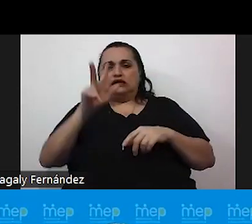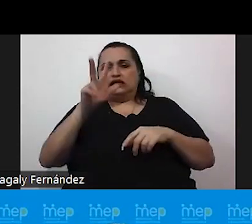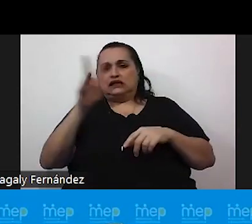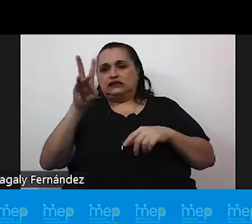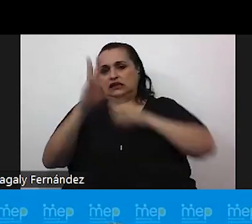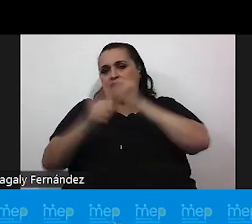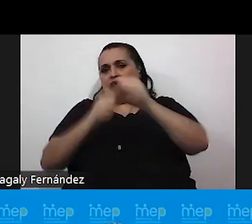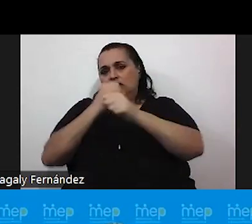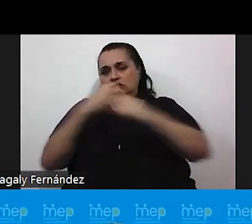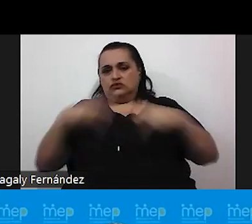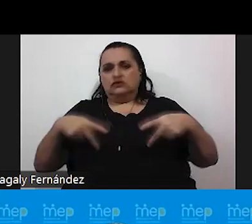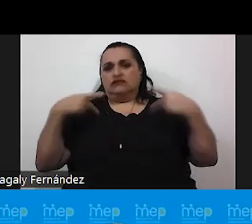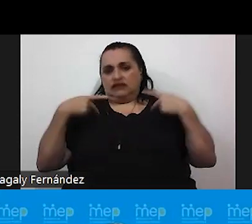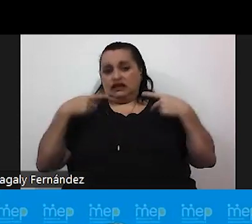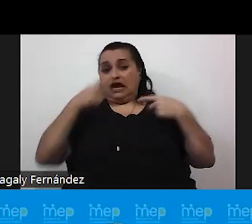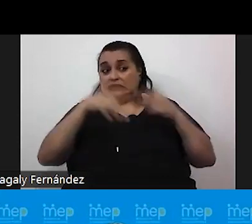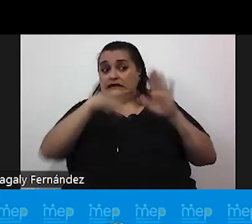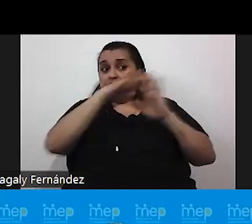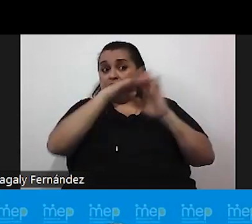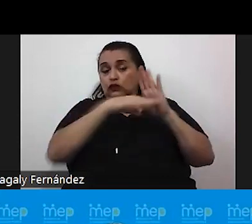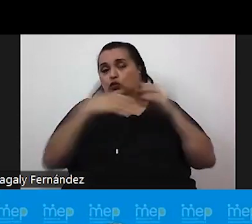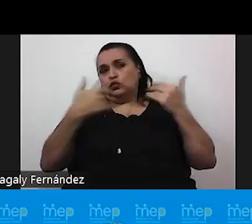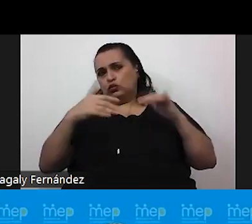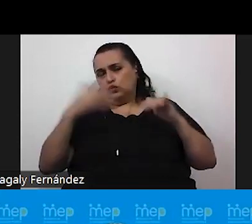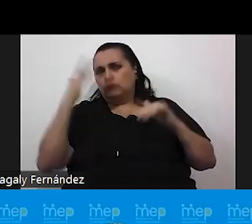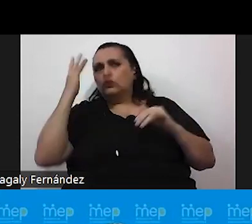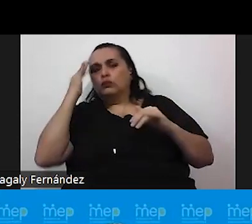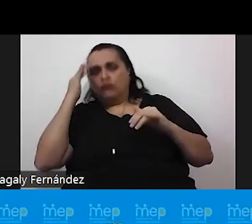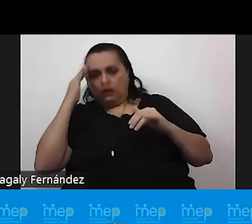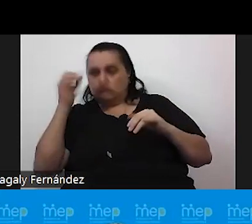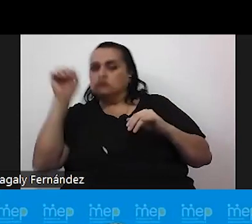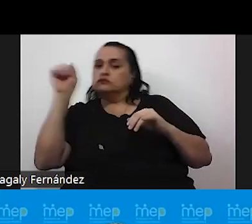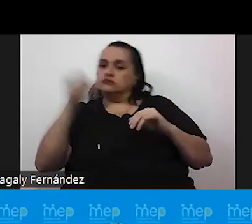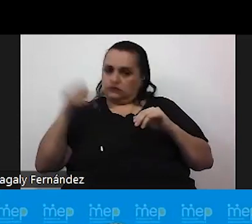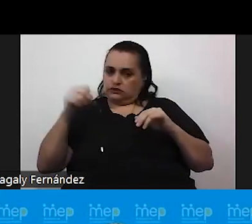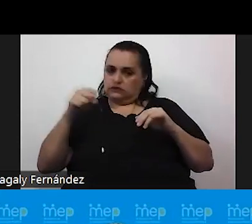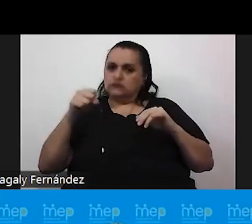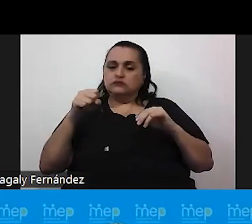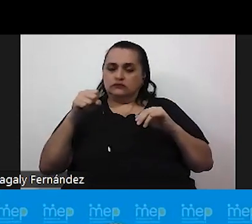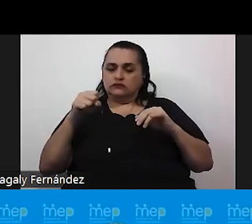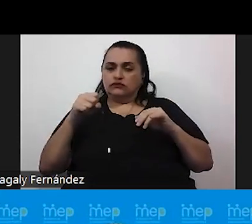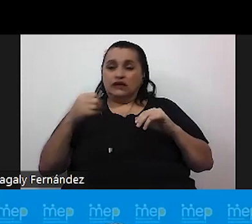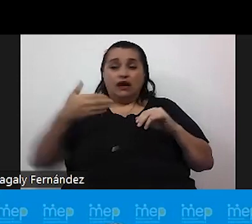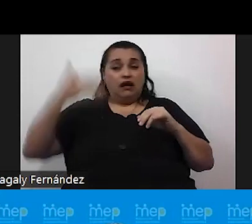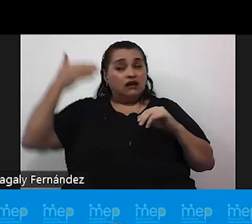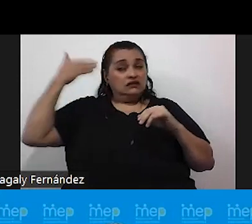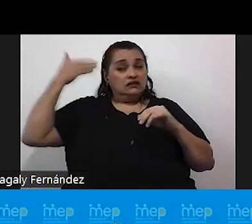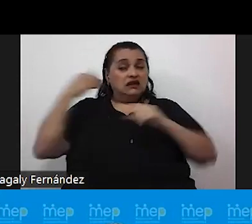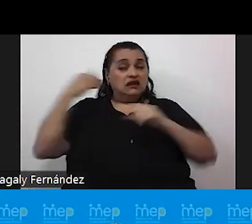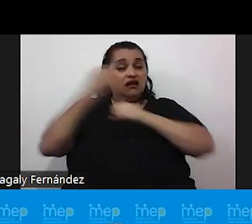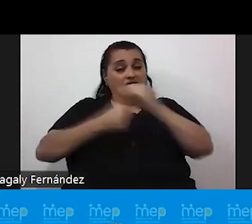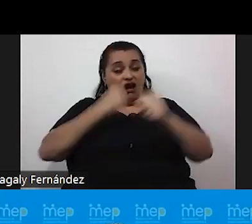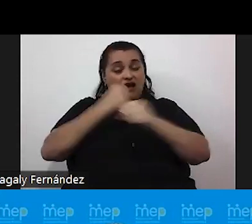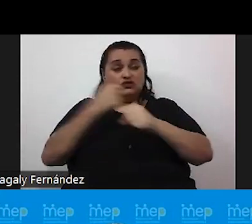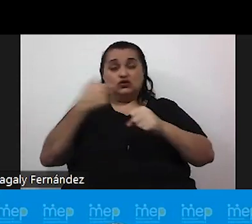vida y este dato es perturbador alarmante y preocupante porque hace muchos años tal vez sin